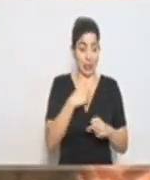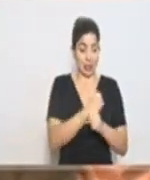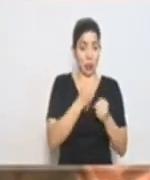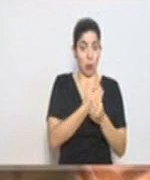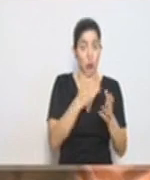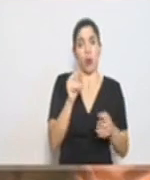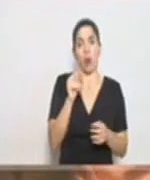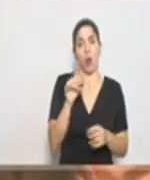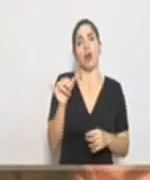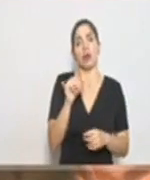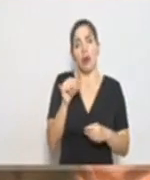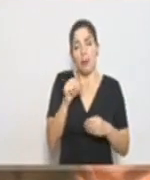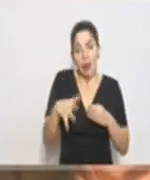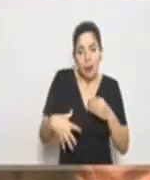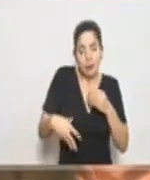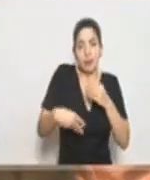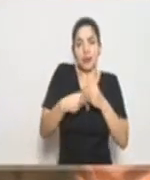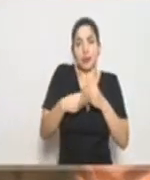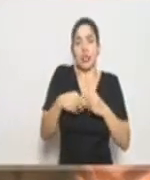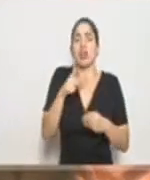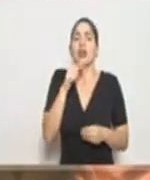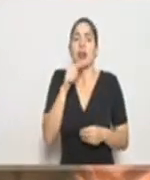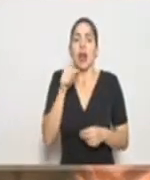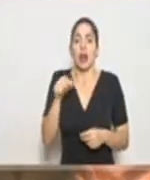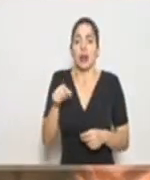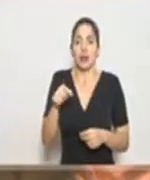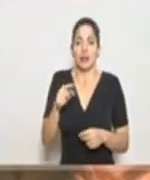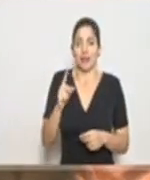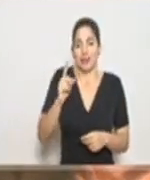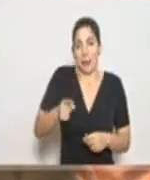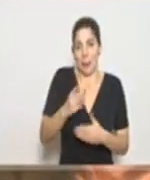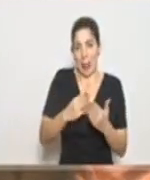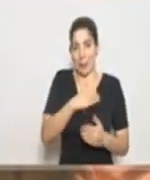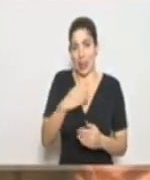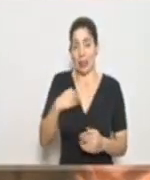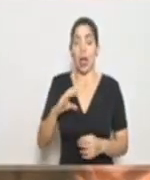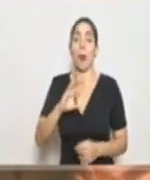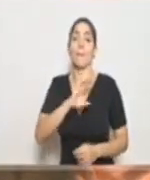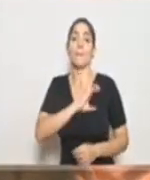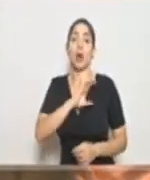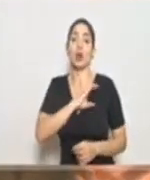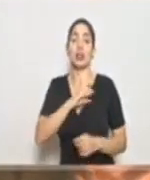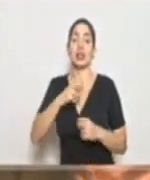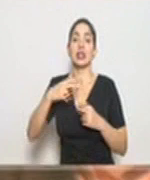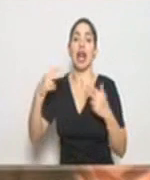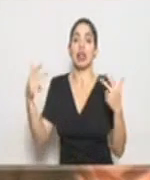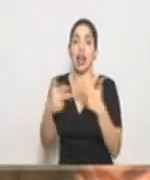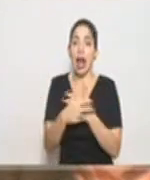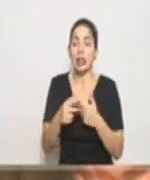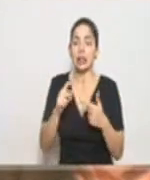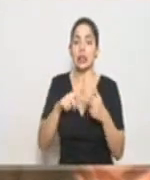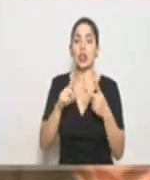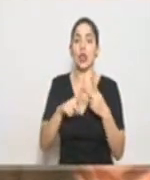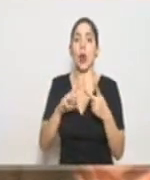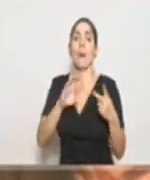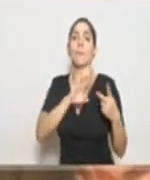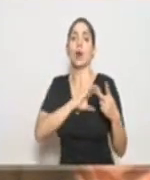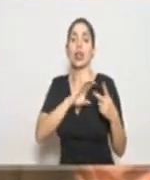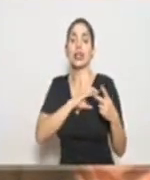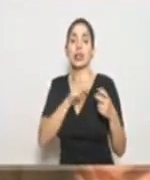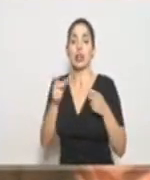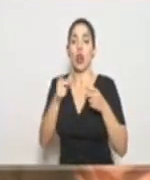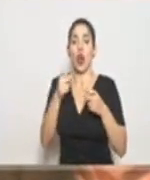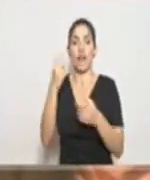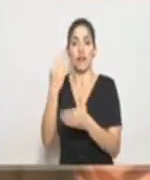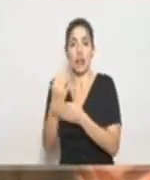Pública, sino también está incorporándose a la orden del ministerio, la Policía de Tránsito, la Policía de